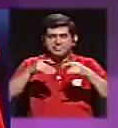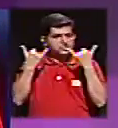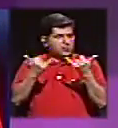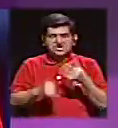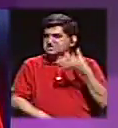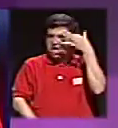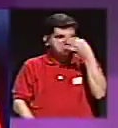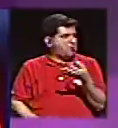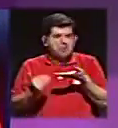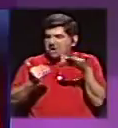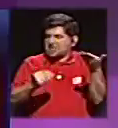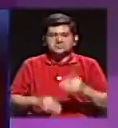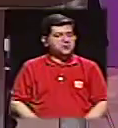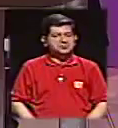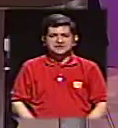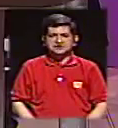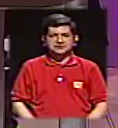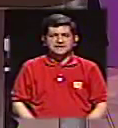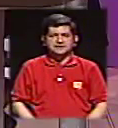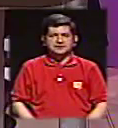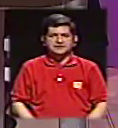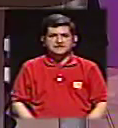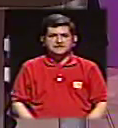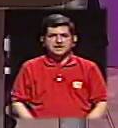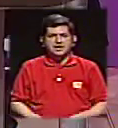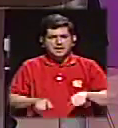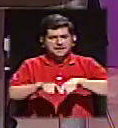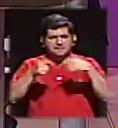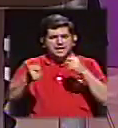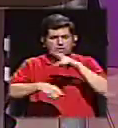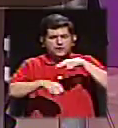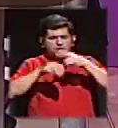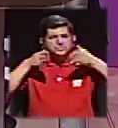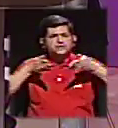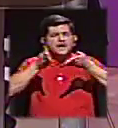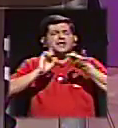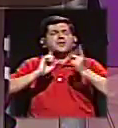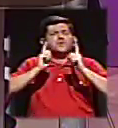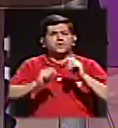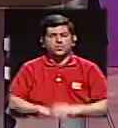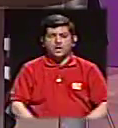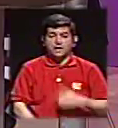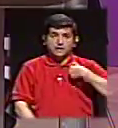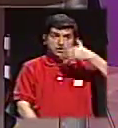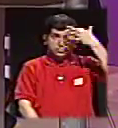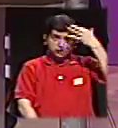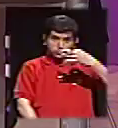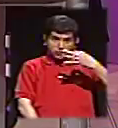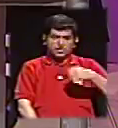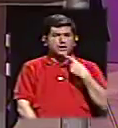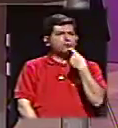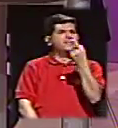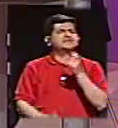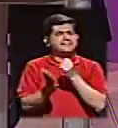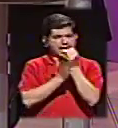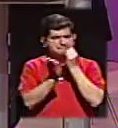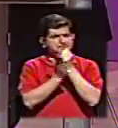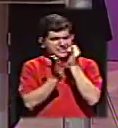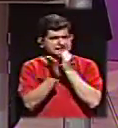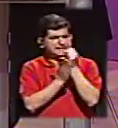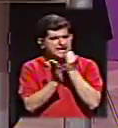no come cuento, Marlon, ya no. ¿Cuál es el rumbo que debe tomar el periodismo nacional, entonces? Yo creo que es... Ahora hablaba de investigativo